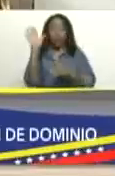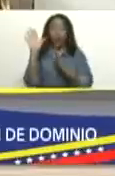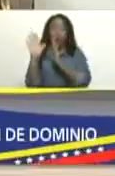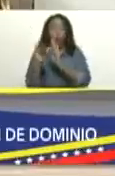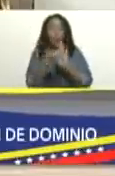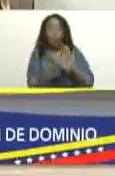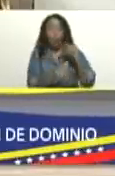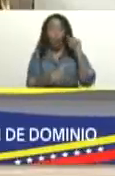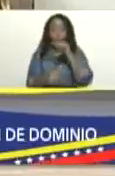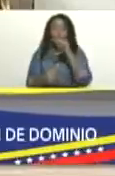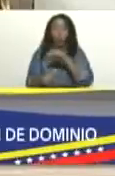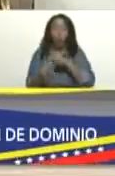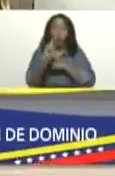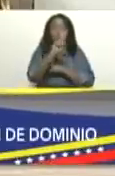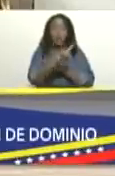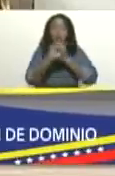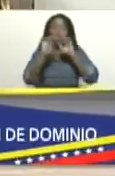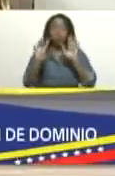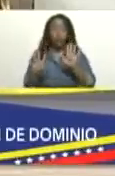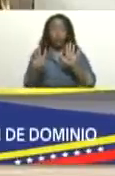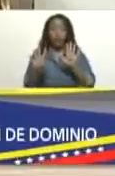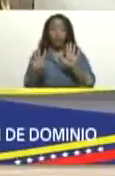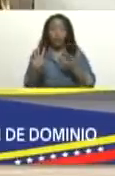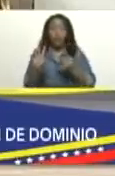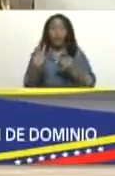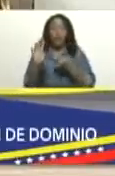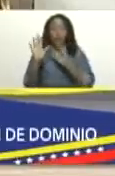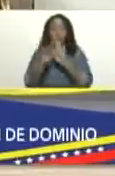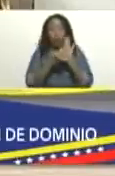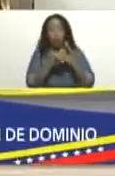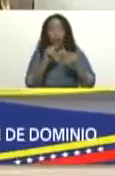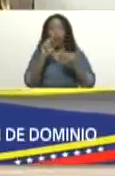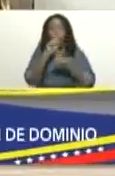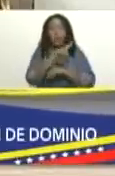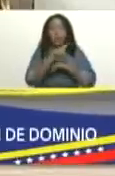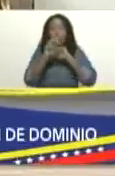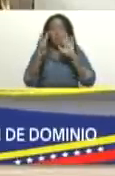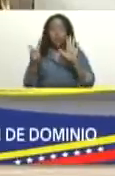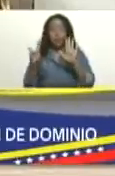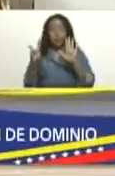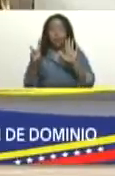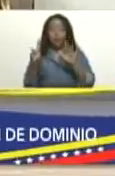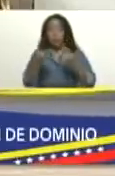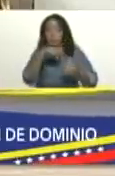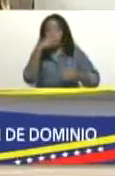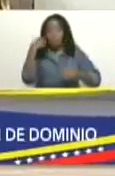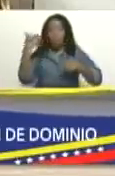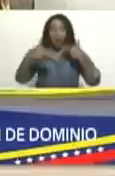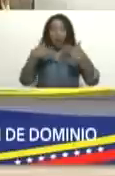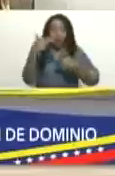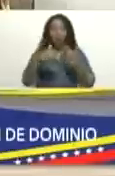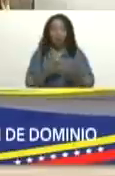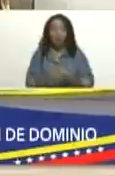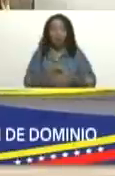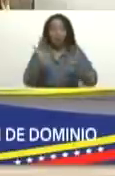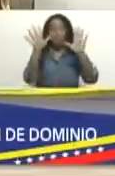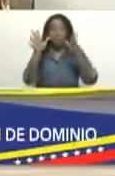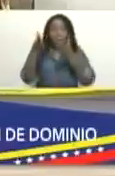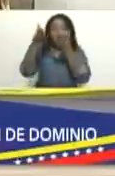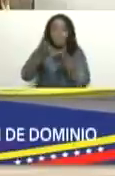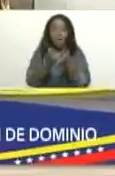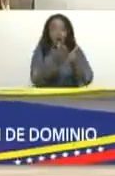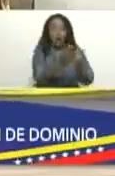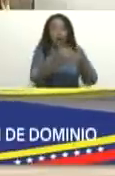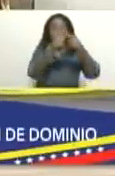y diecisiete a los narcotraficantes diez embarcaciones entre otros